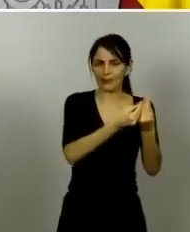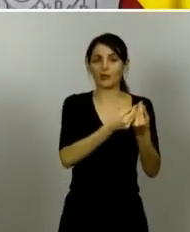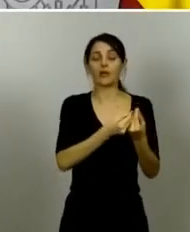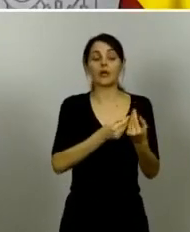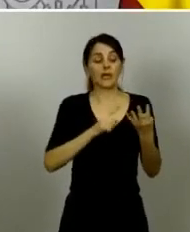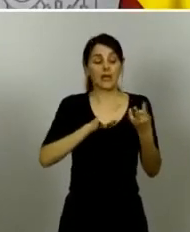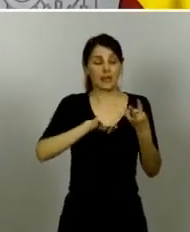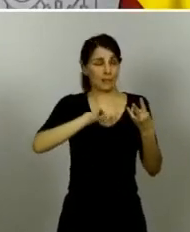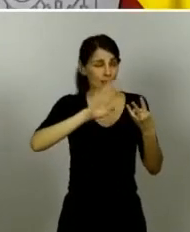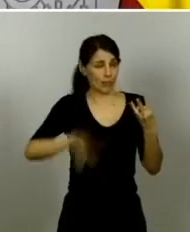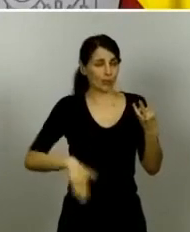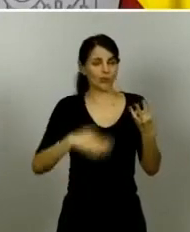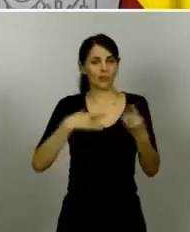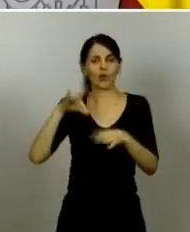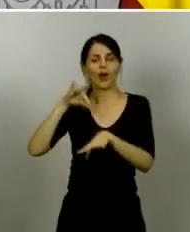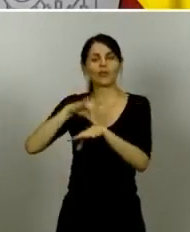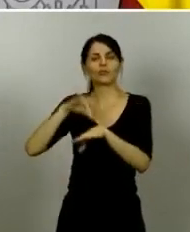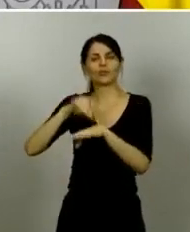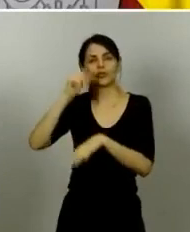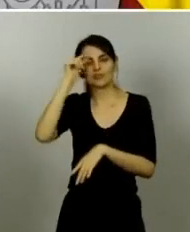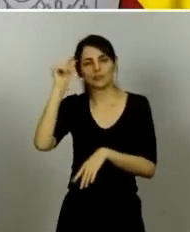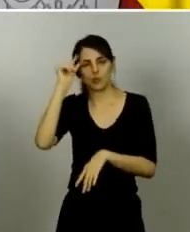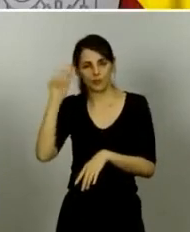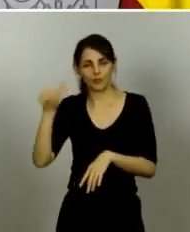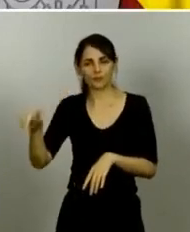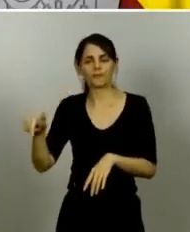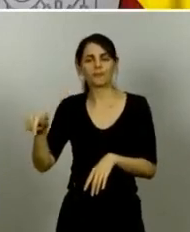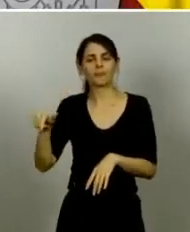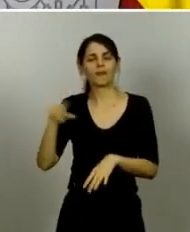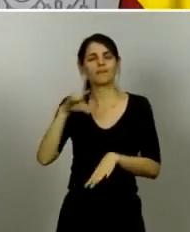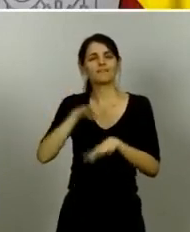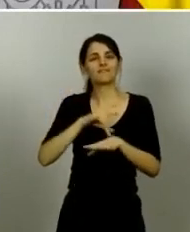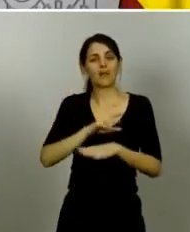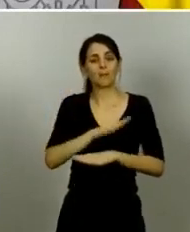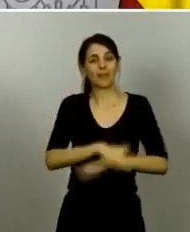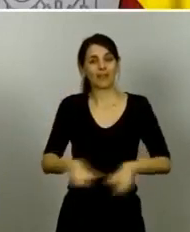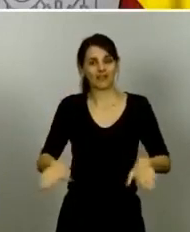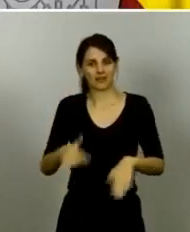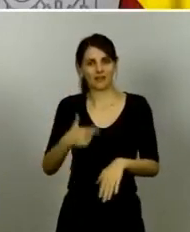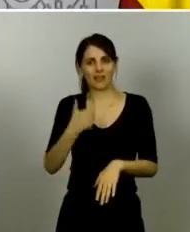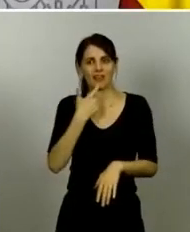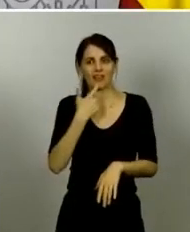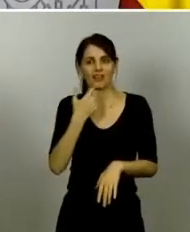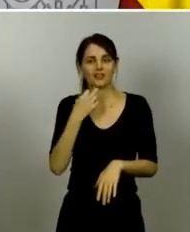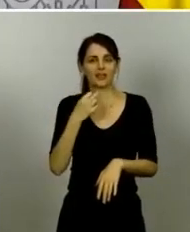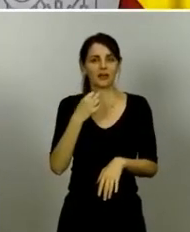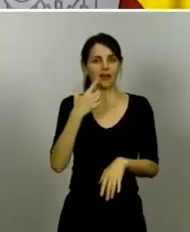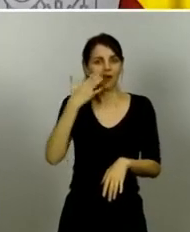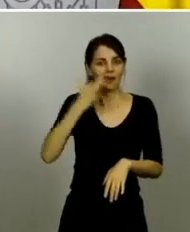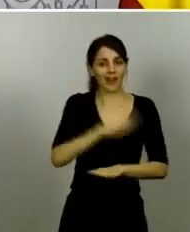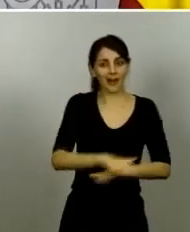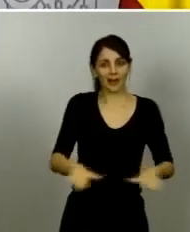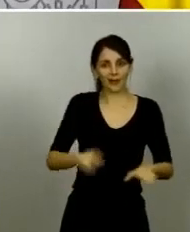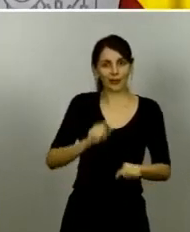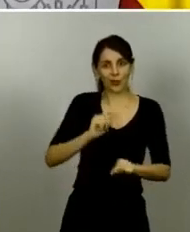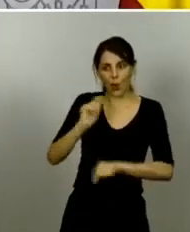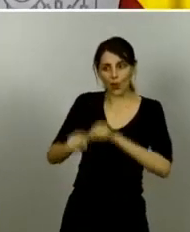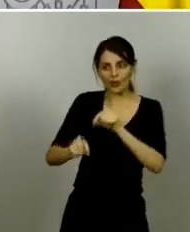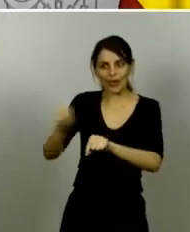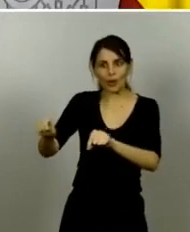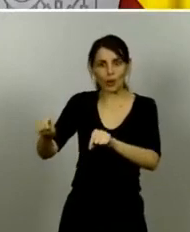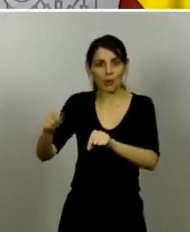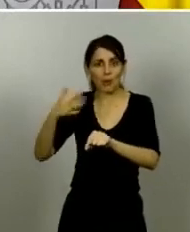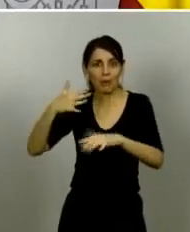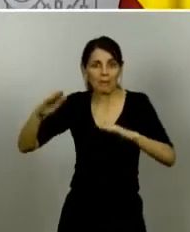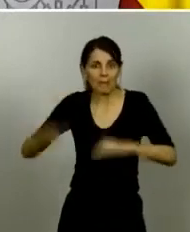Simón varios pediatras advierten que los niños contagian mucho menos de lo que se pensaba ¿nos podría confirmar que es así? ¿Esto podría